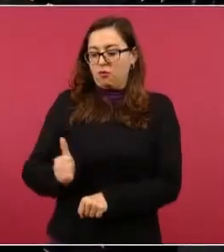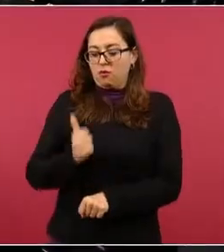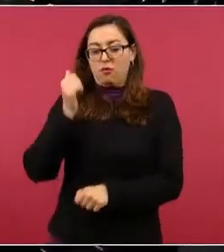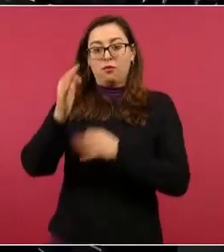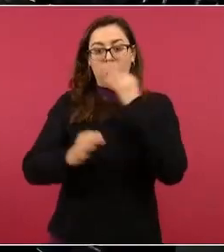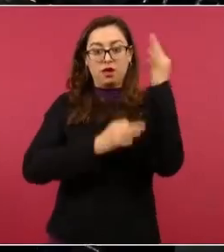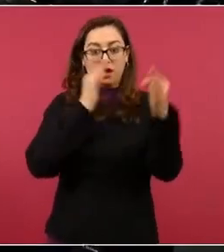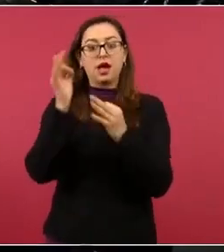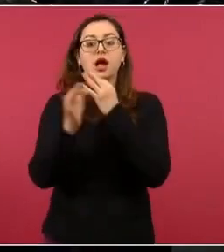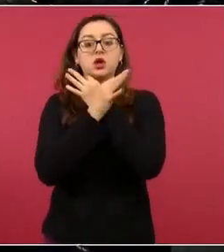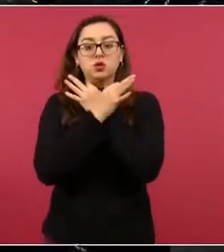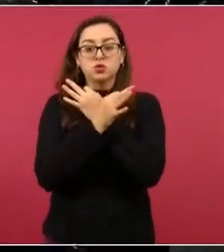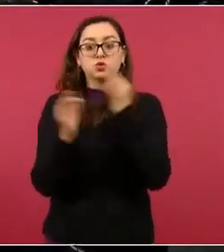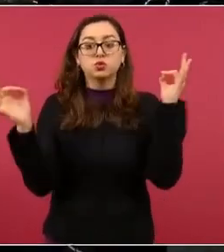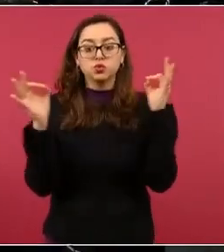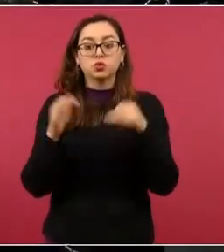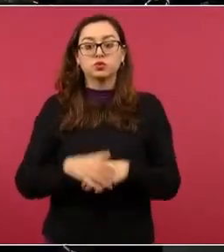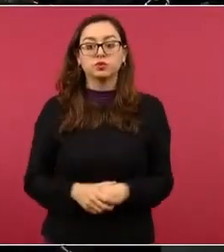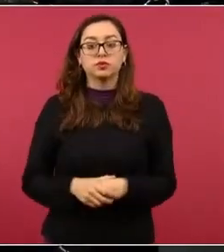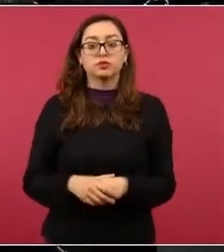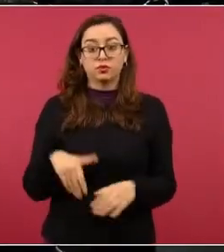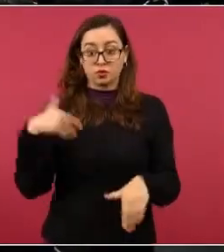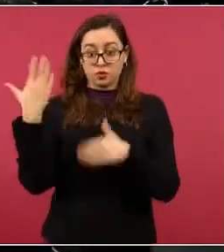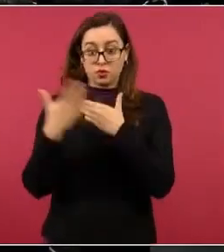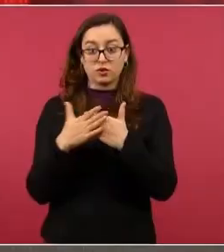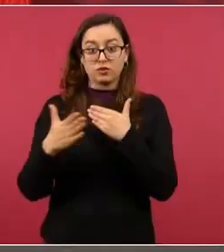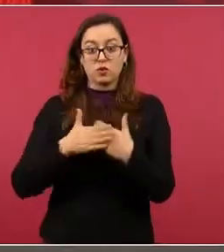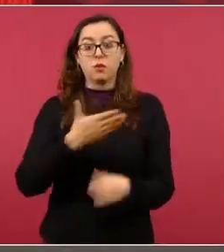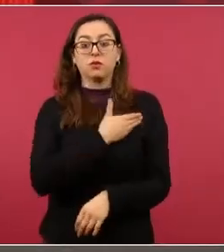nos va a visitar el presidente Biden,